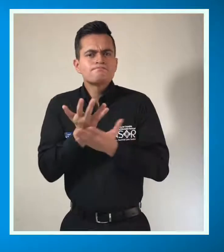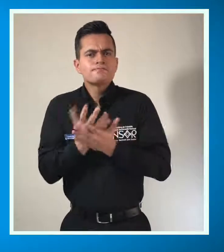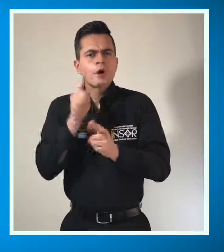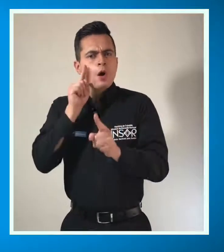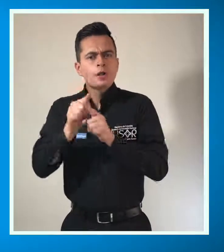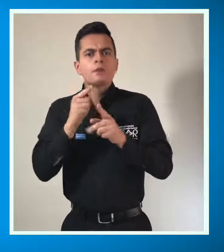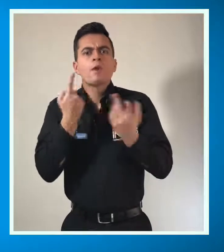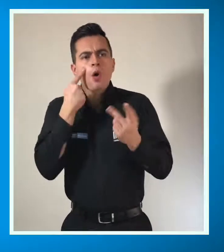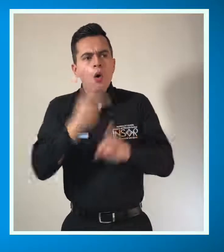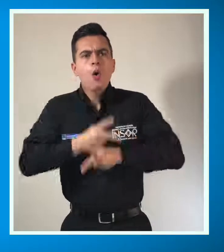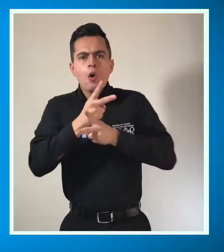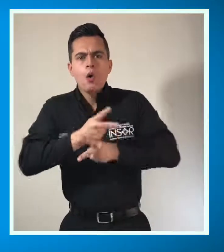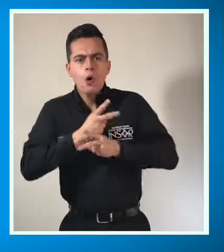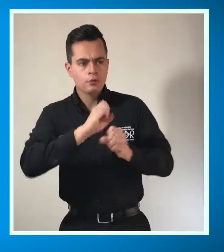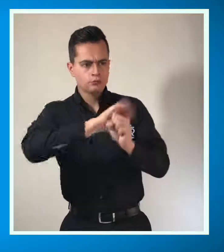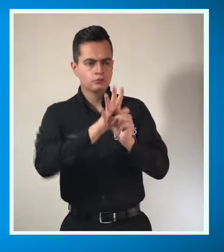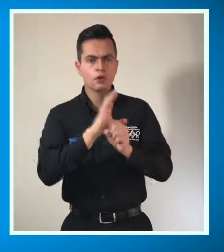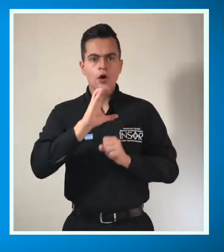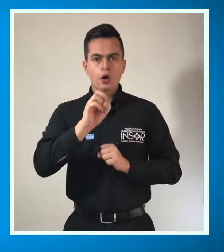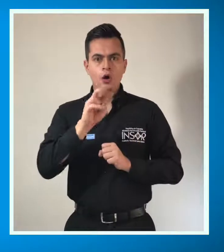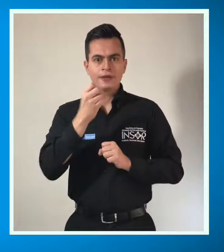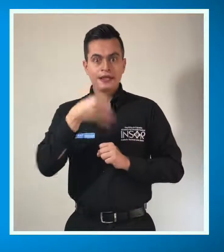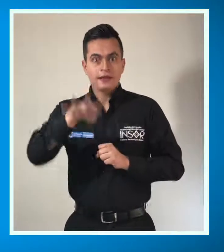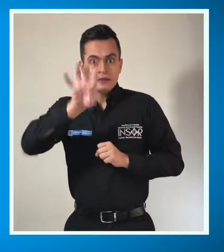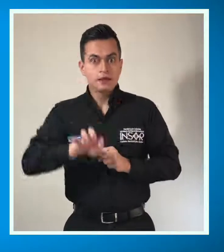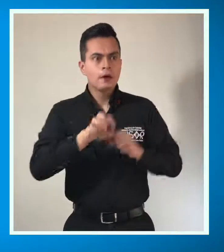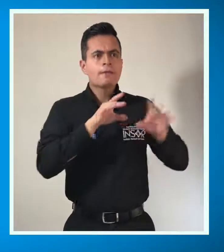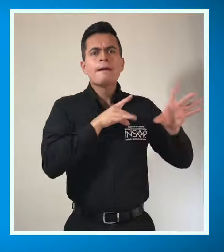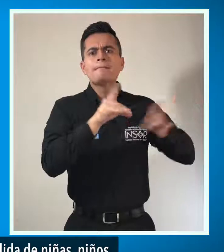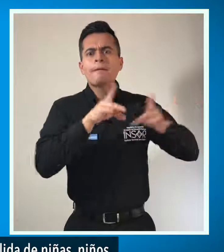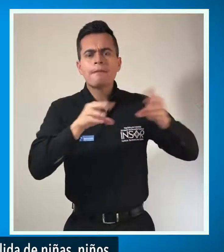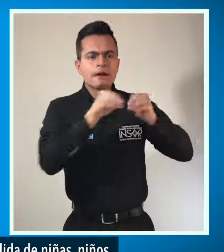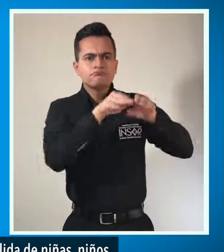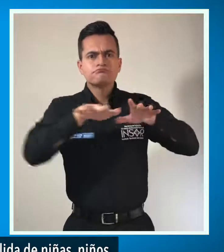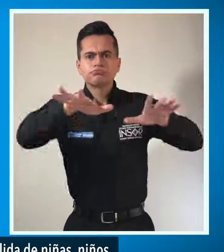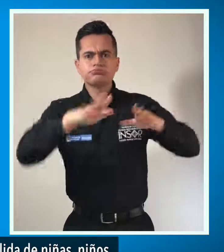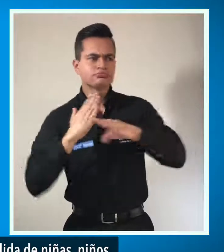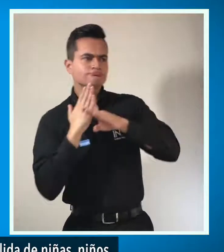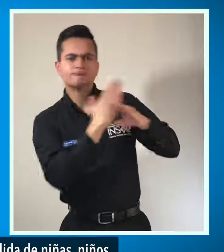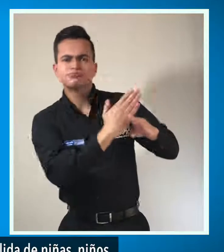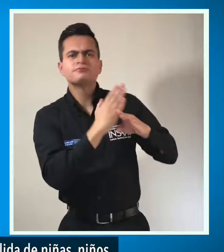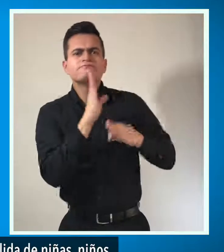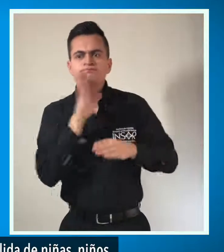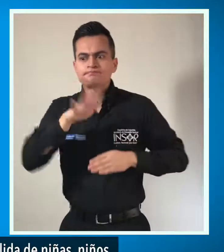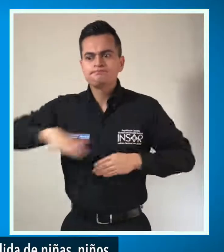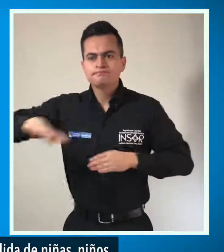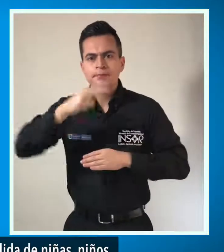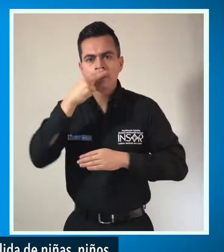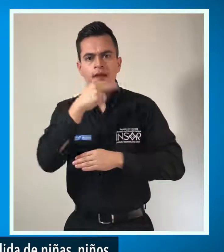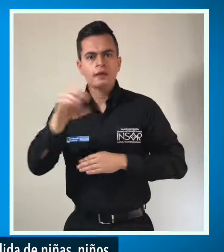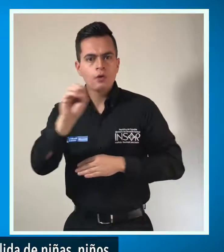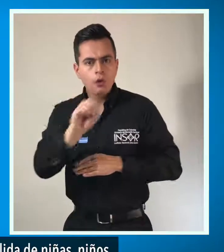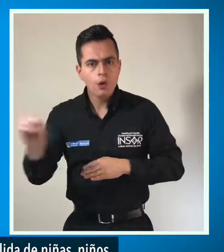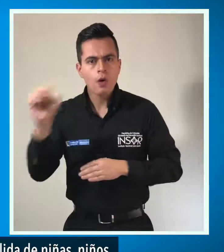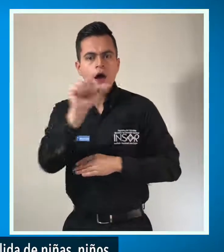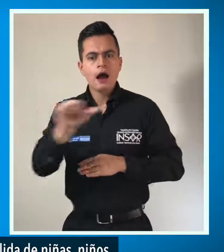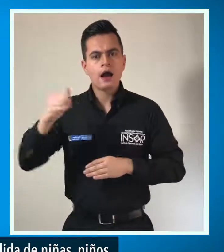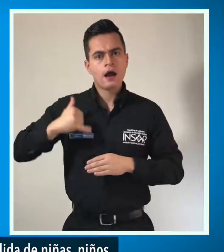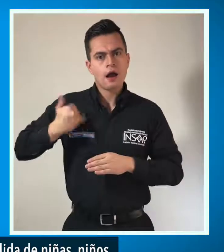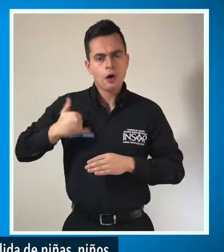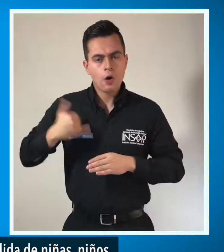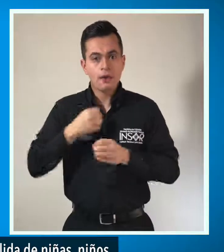LINEAMIENTO PARA EL CUIDADO Y LA REDUCCIÓN DEL RIESGO DE CONTAGIO DE COVID-19 EN EL MARCO DE LA MEDIDA DE SALIDA DE NIÑAS, NIÑOS Y